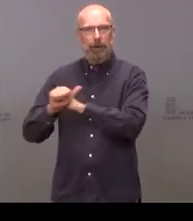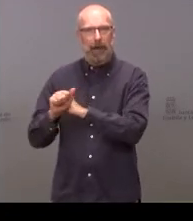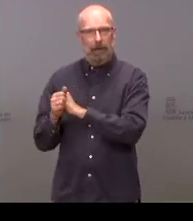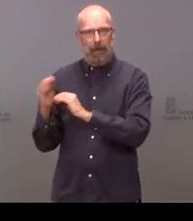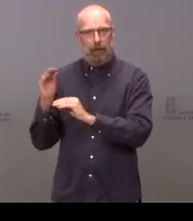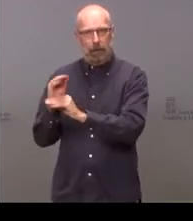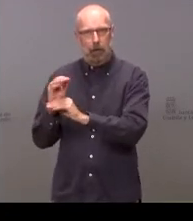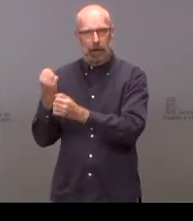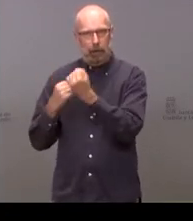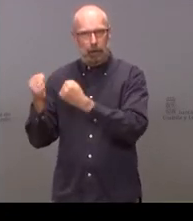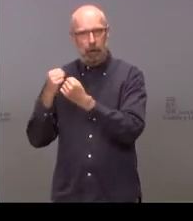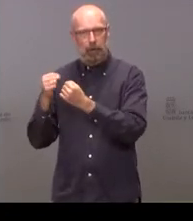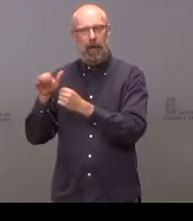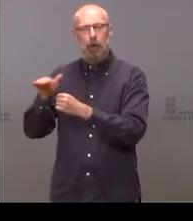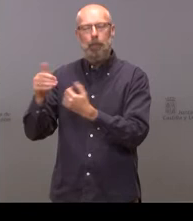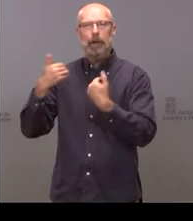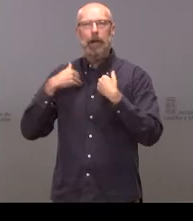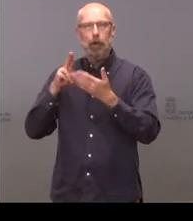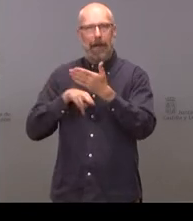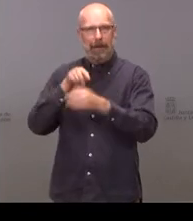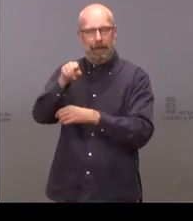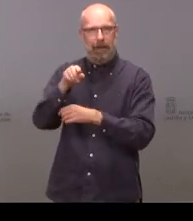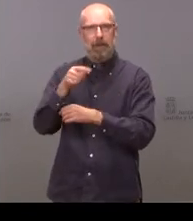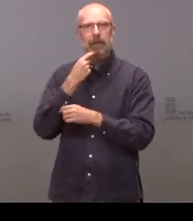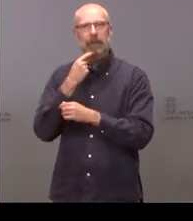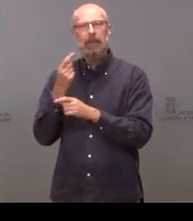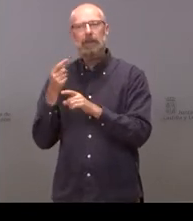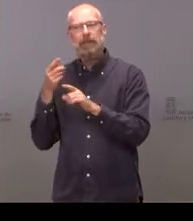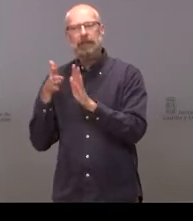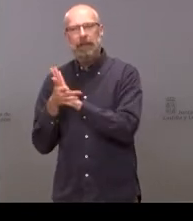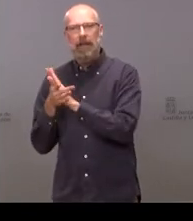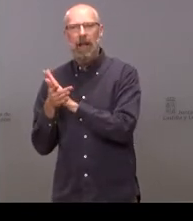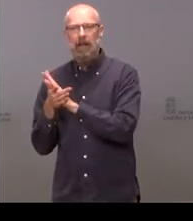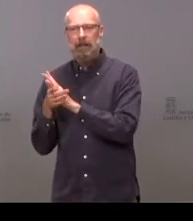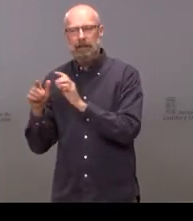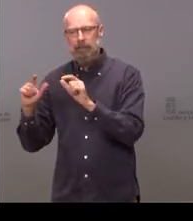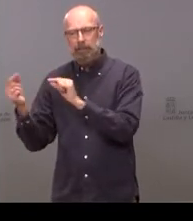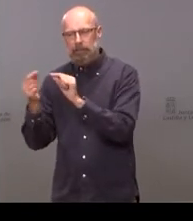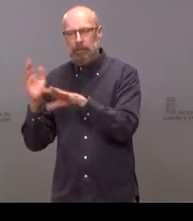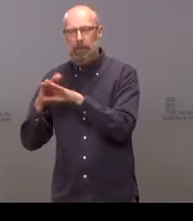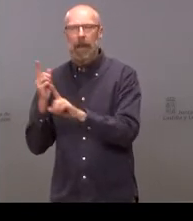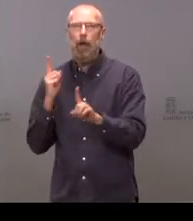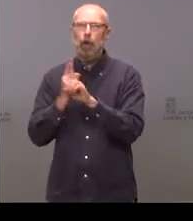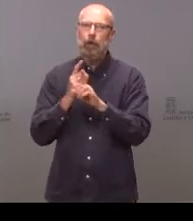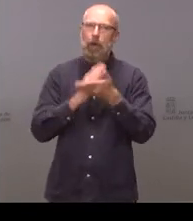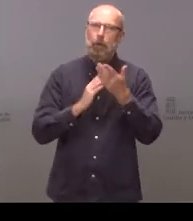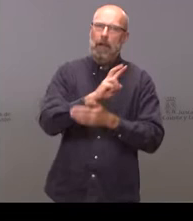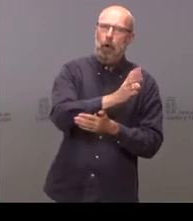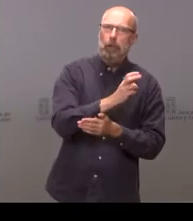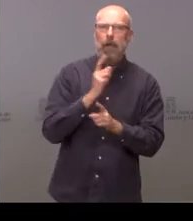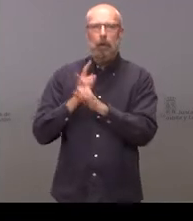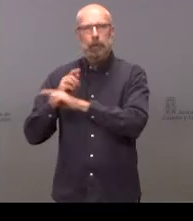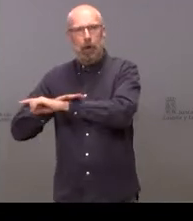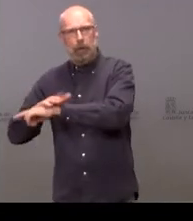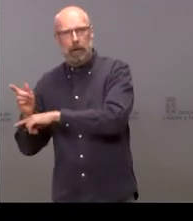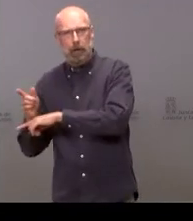el presidente Galicia no puede ser un frentismo contra otras comunidades y contra el gobierno gracias bien